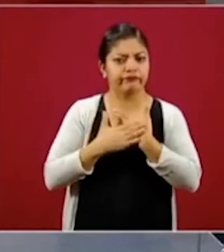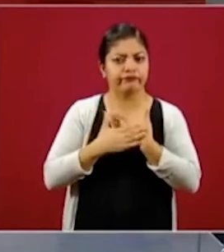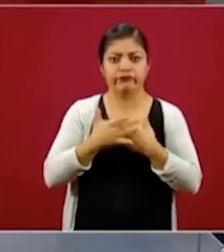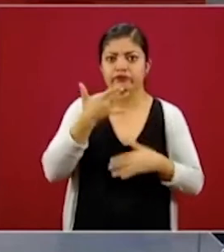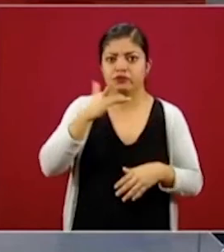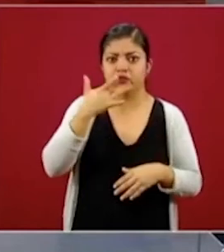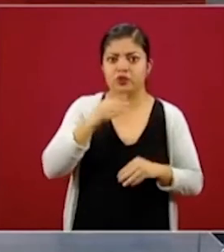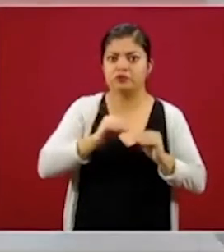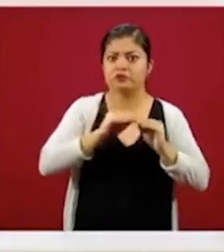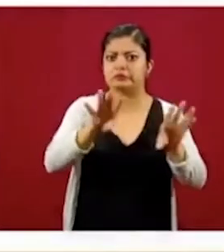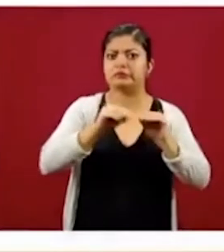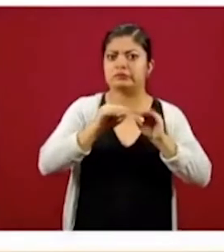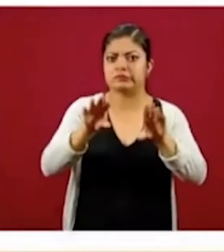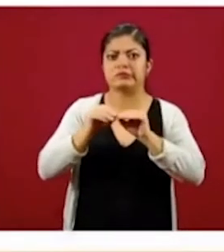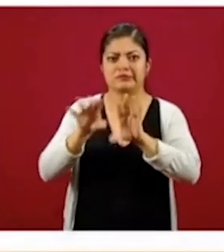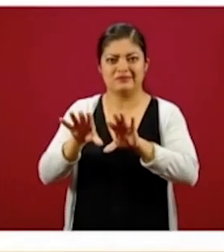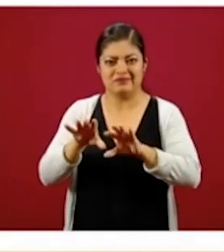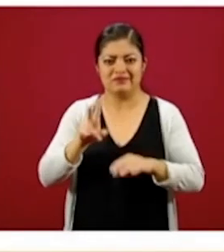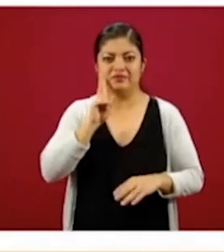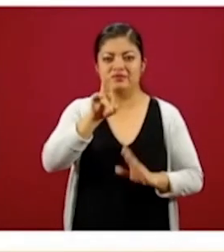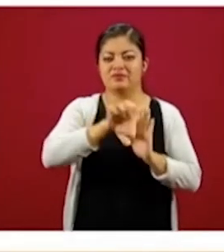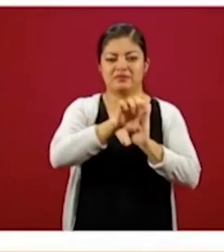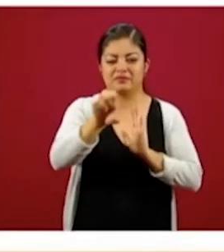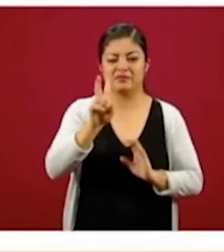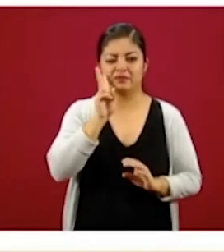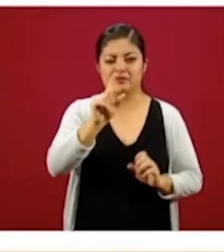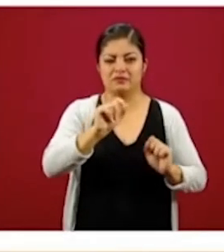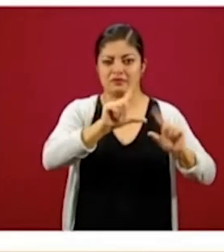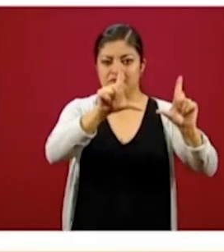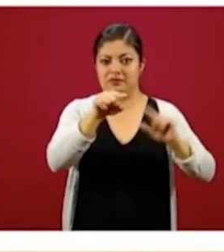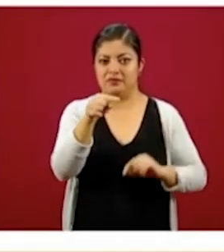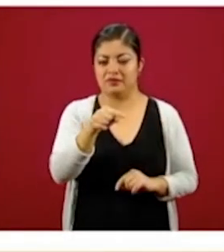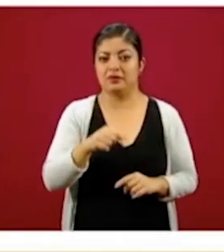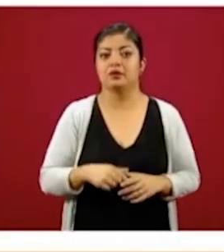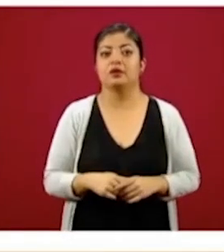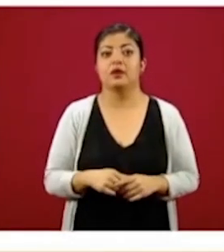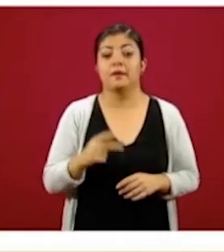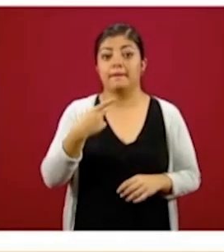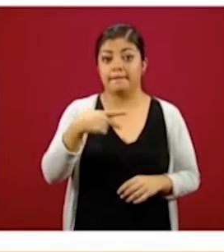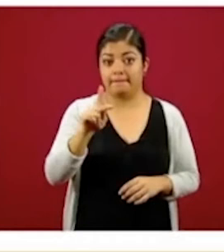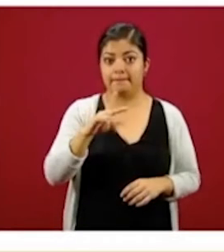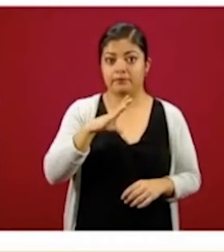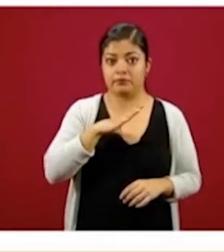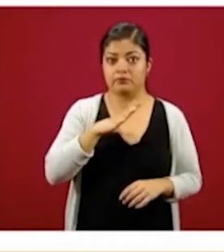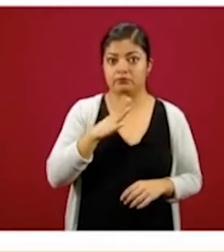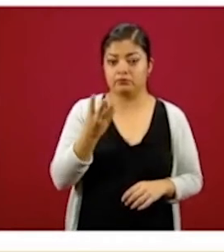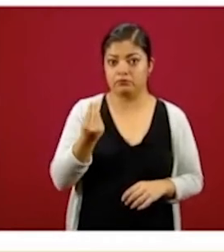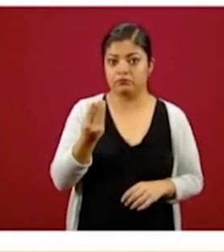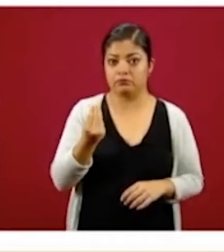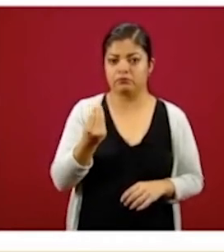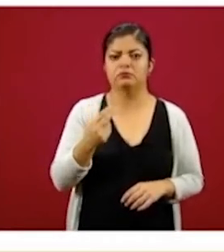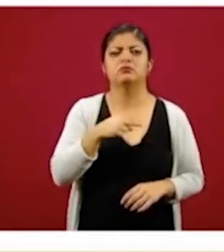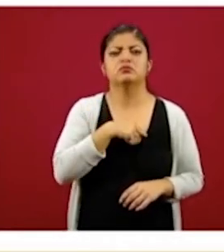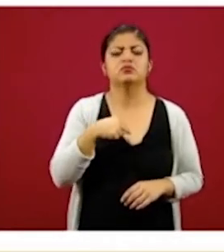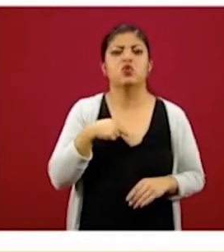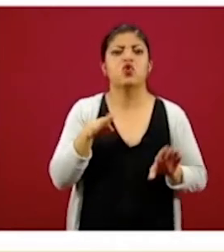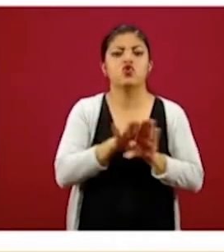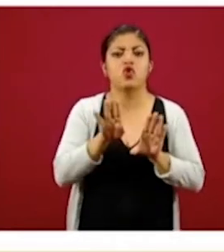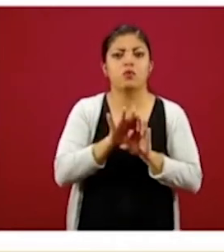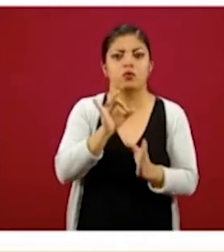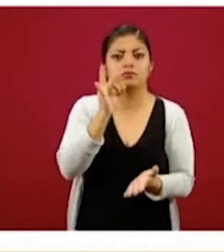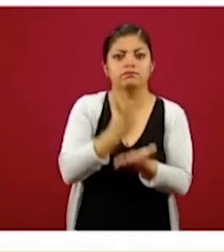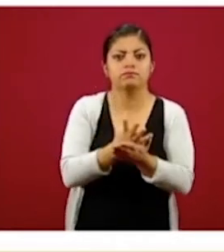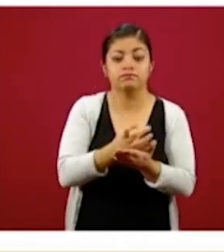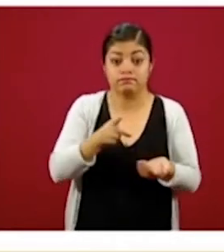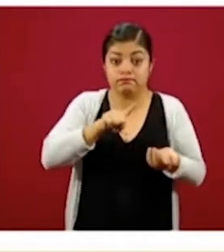WhatsApp. Pusimos ahí como un ejemplo una de las láminas, pero ha habido muchas. ¿Cómo nos enteramos nosotros como parte